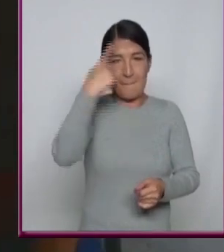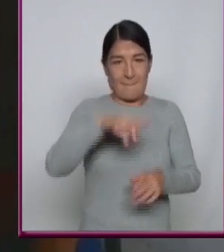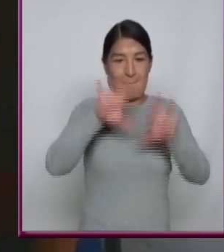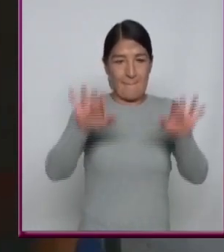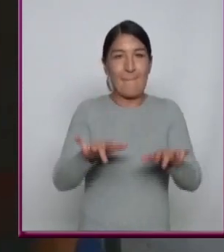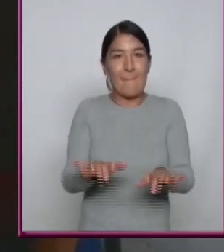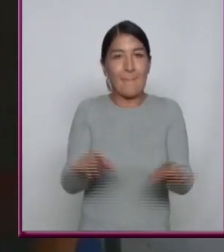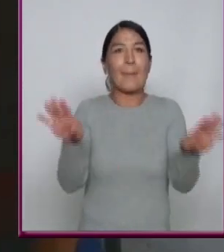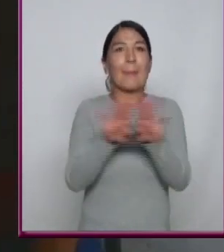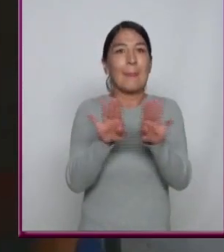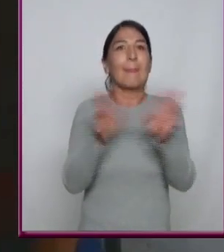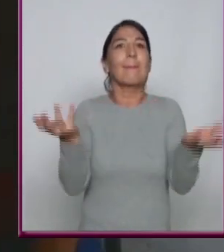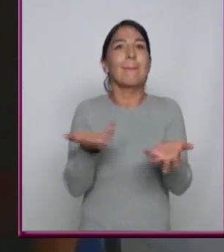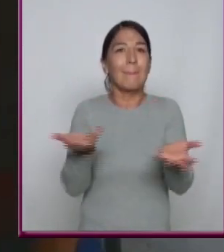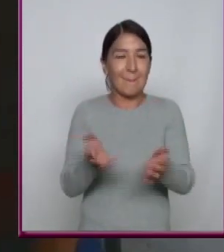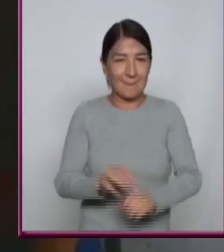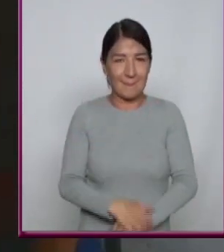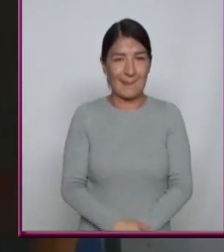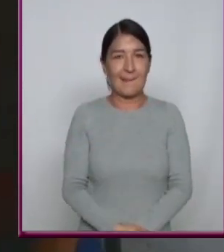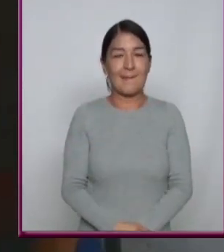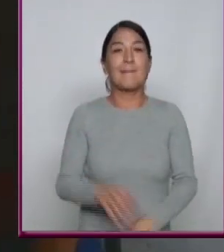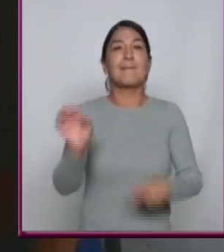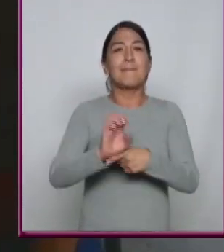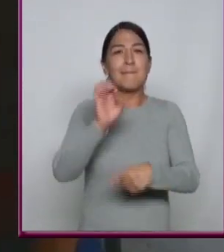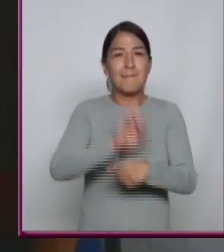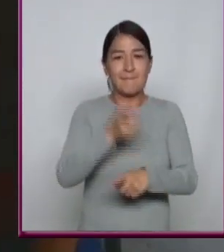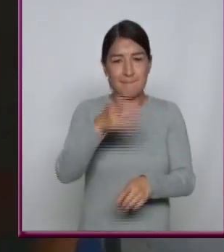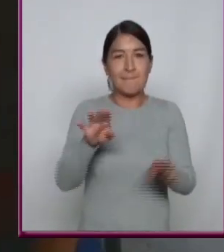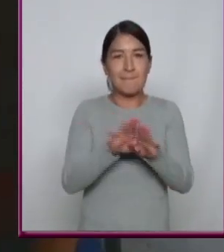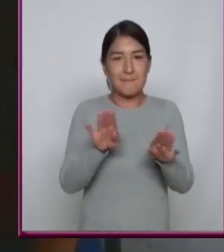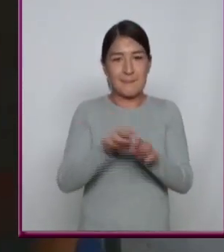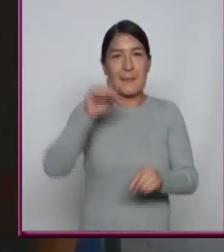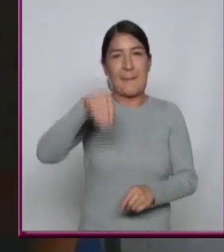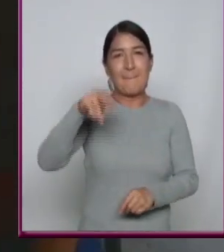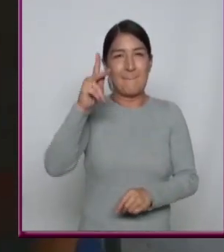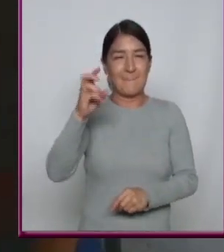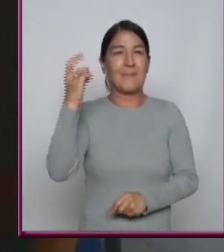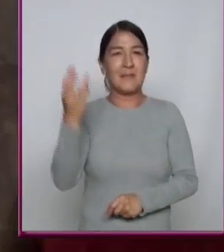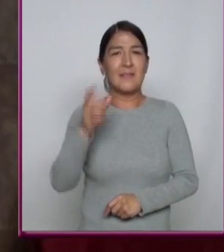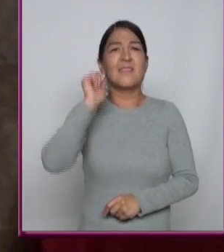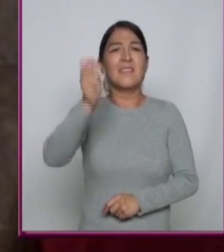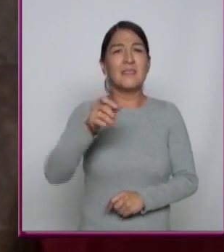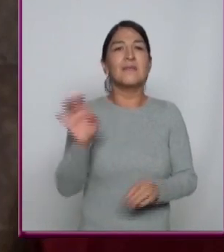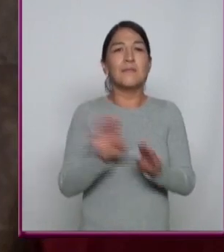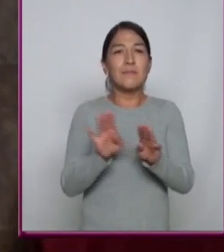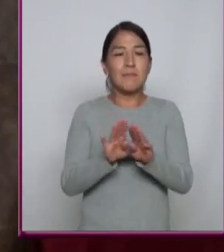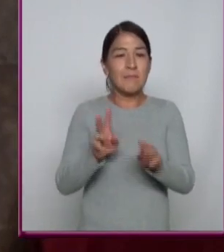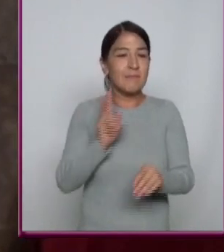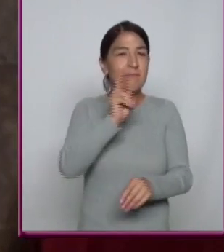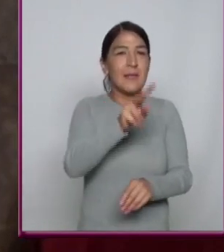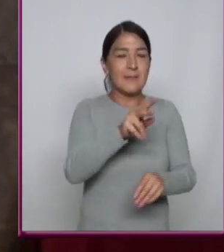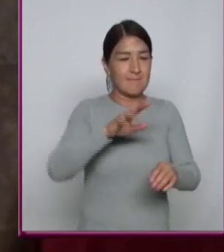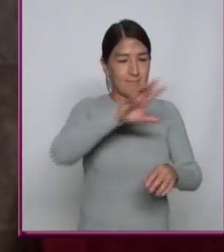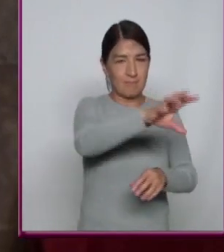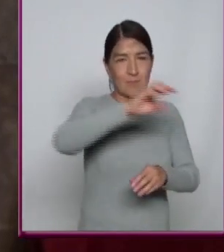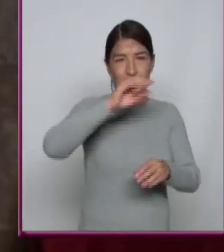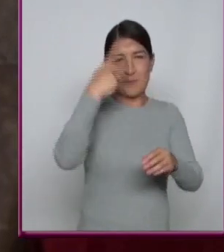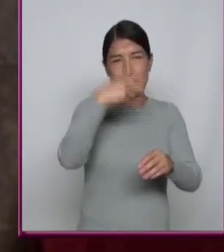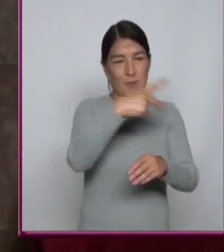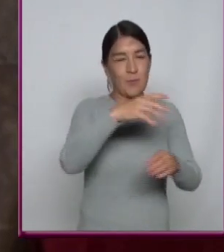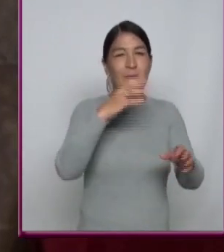computación Que nos dicen Cómo hacer algo Entonces El algoritmo MP3 Nos permite Tomar Un archivo